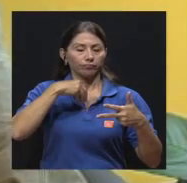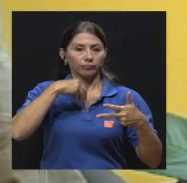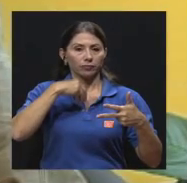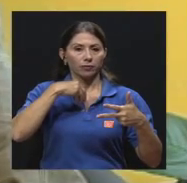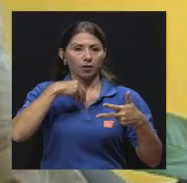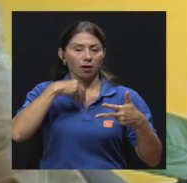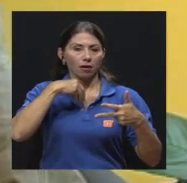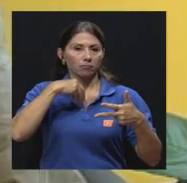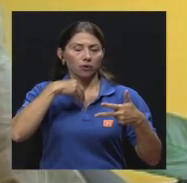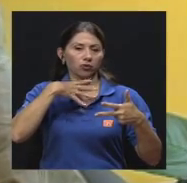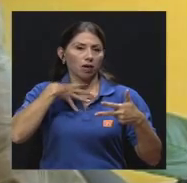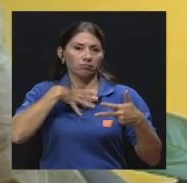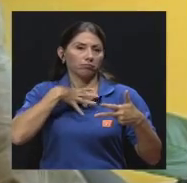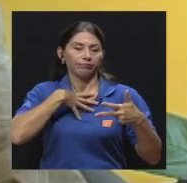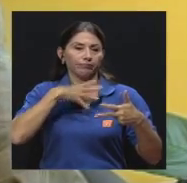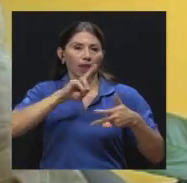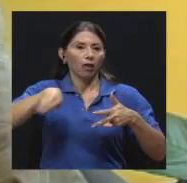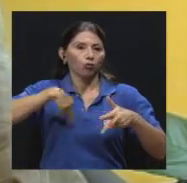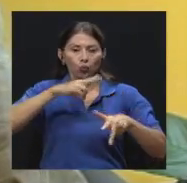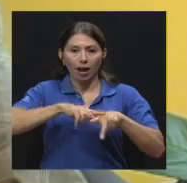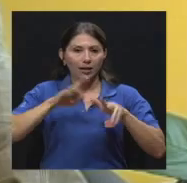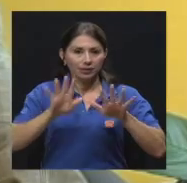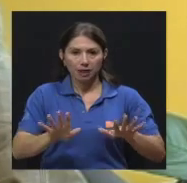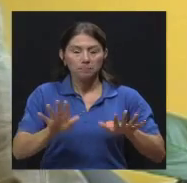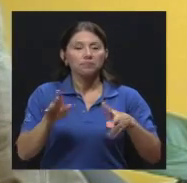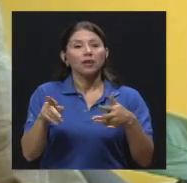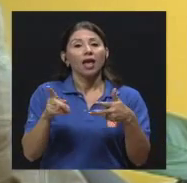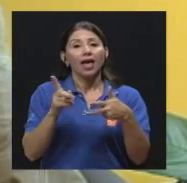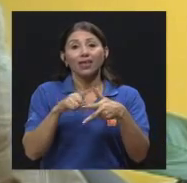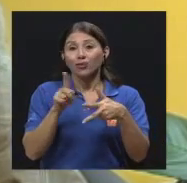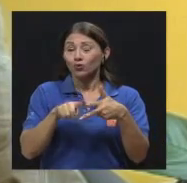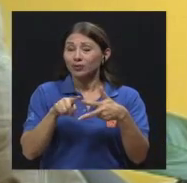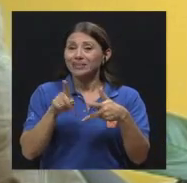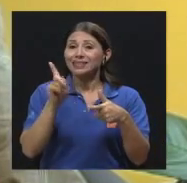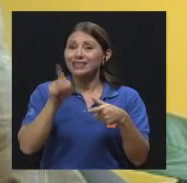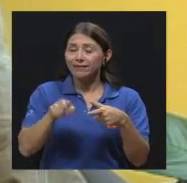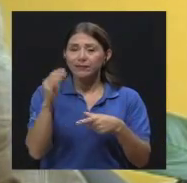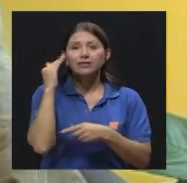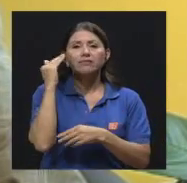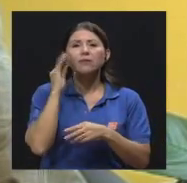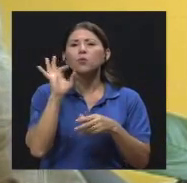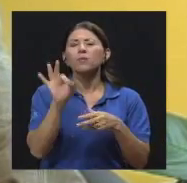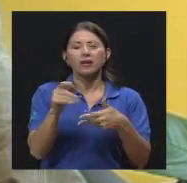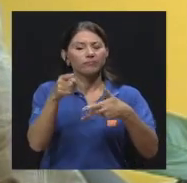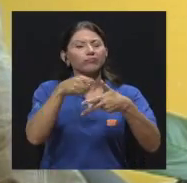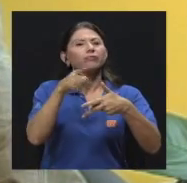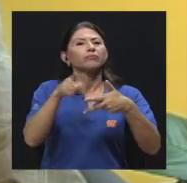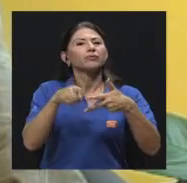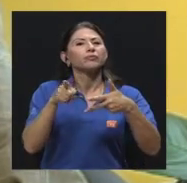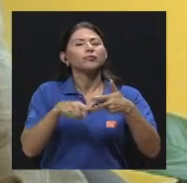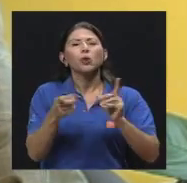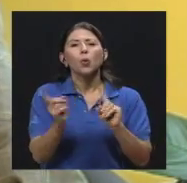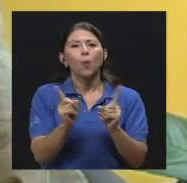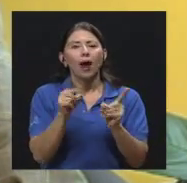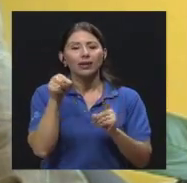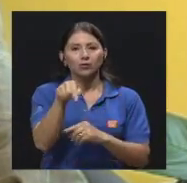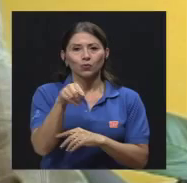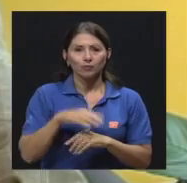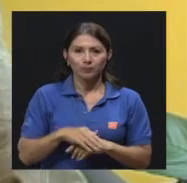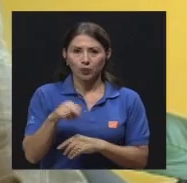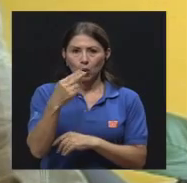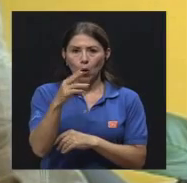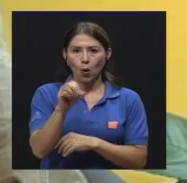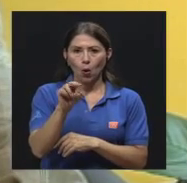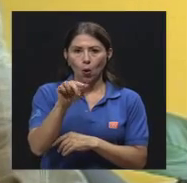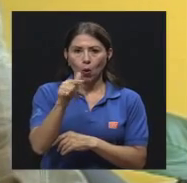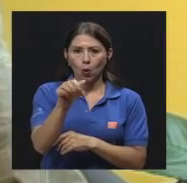naturaleza, ¿verdad? Entonces, hay que distinguir muy bien cuáles son esos hongos, ¿verdad? Efectivamente,